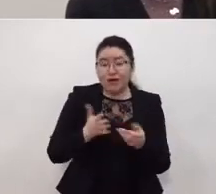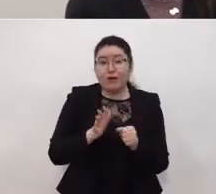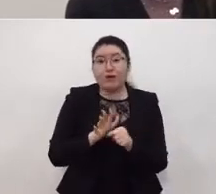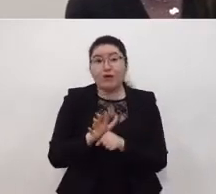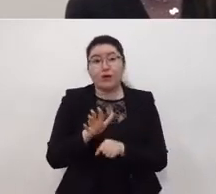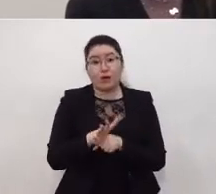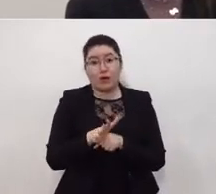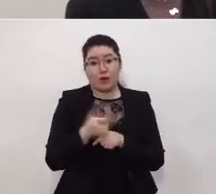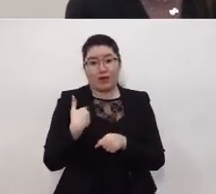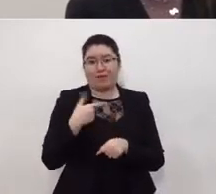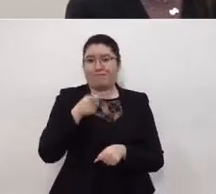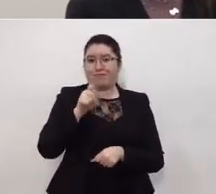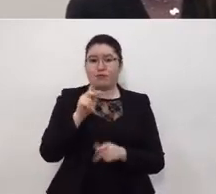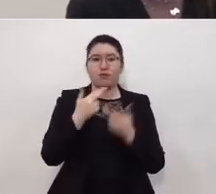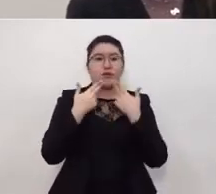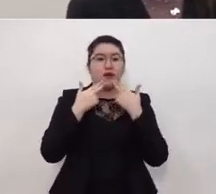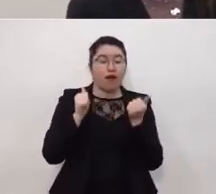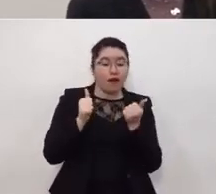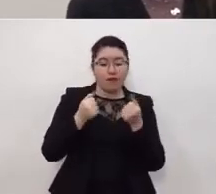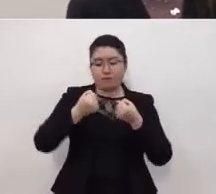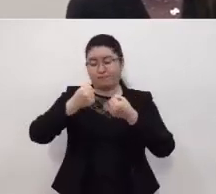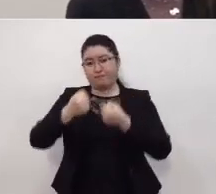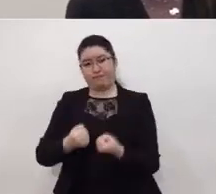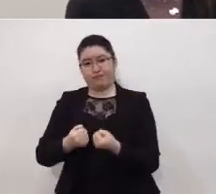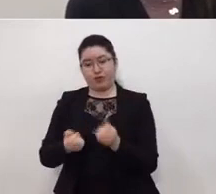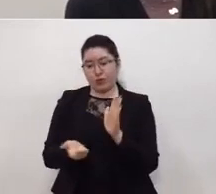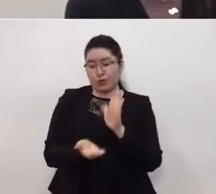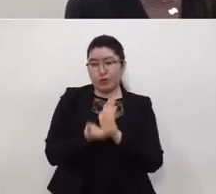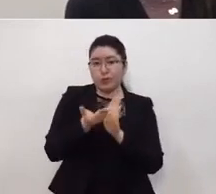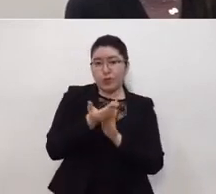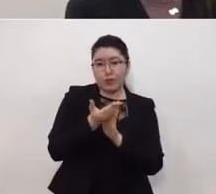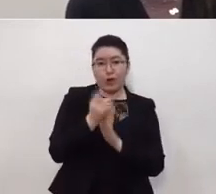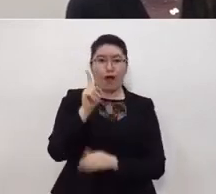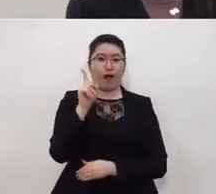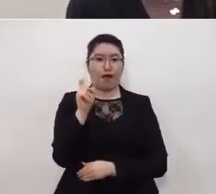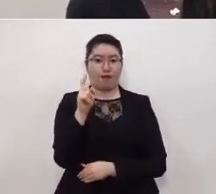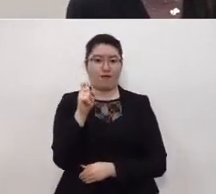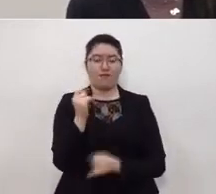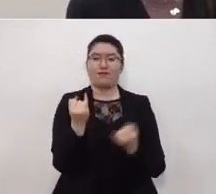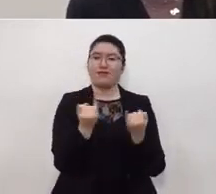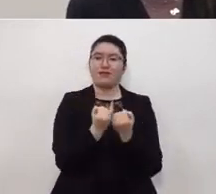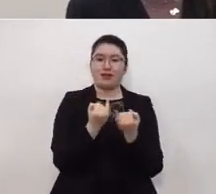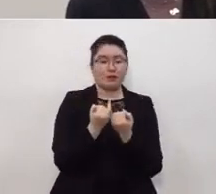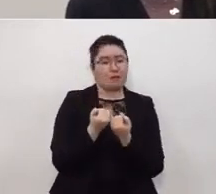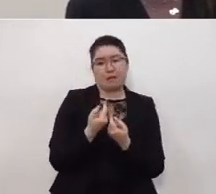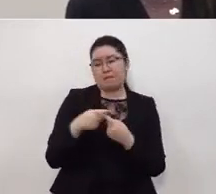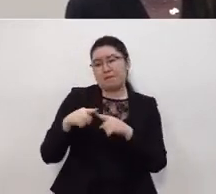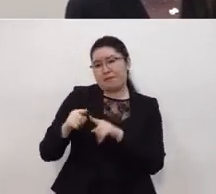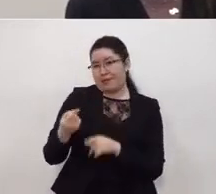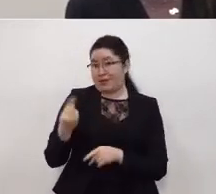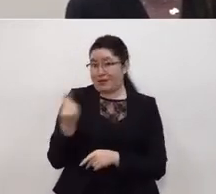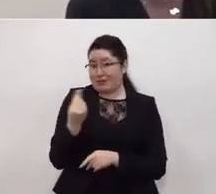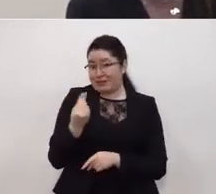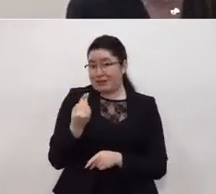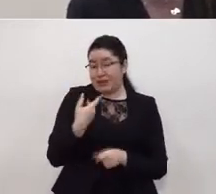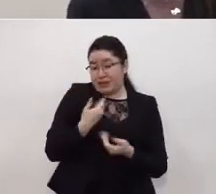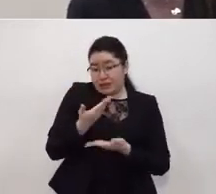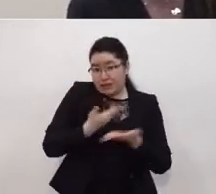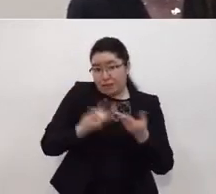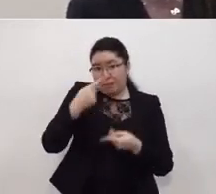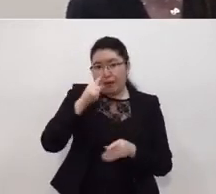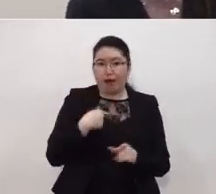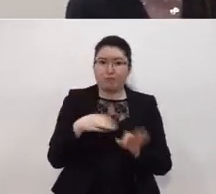sectores tributario de seguridad obra pública agua y los servicios necesarios para su operación